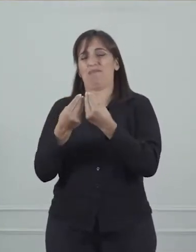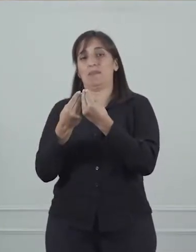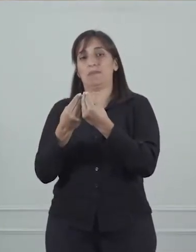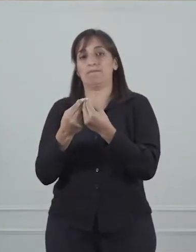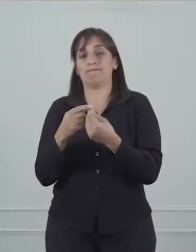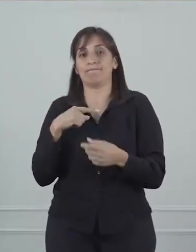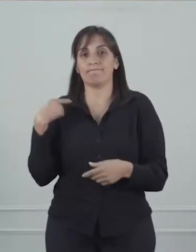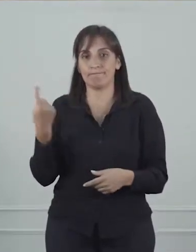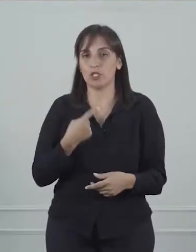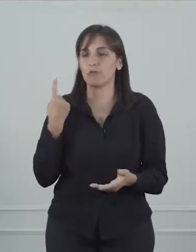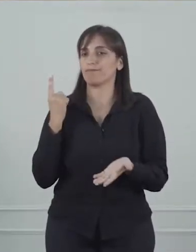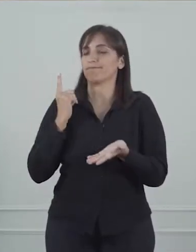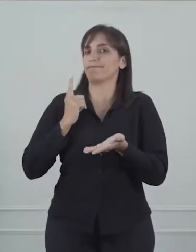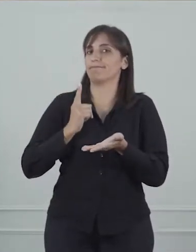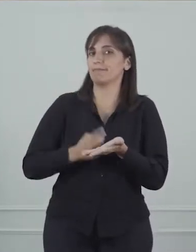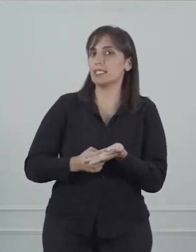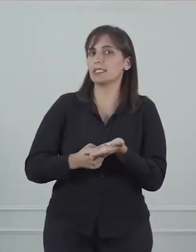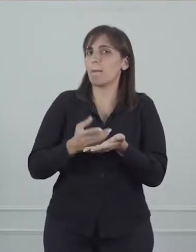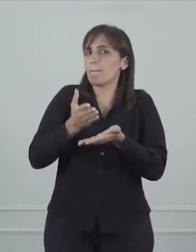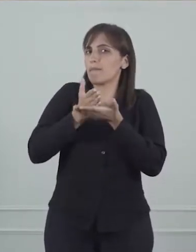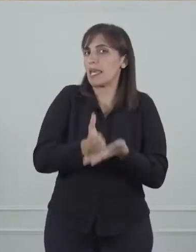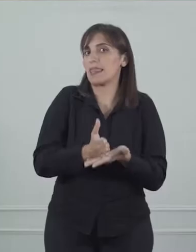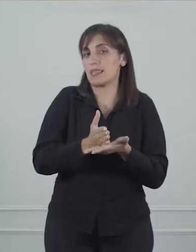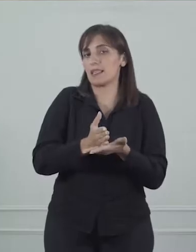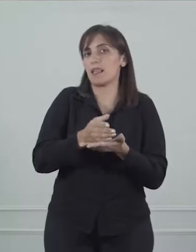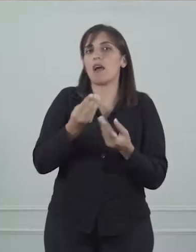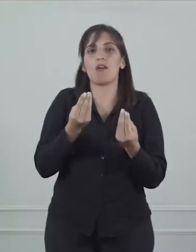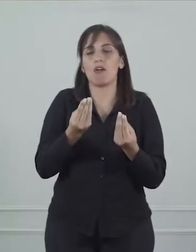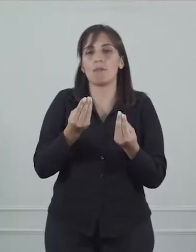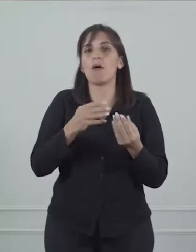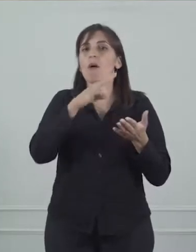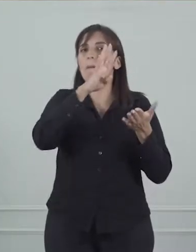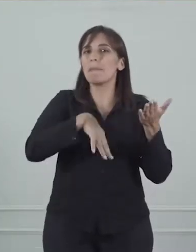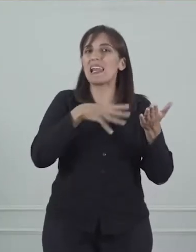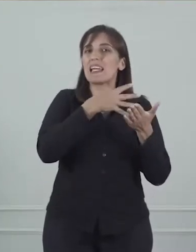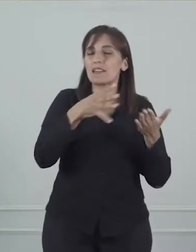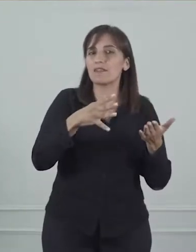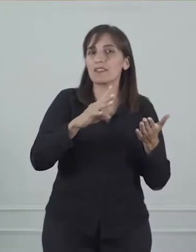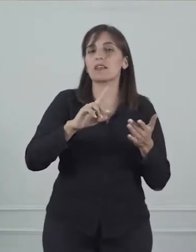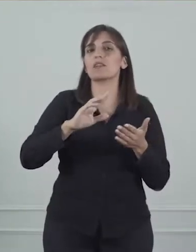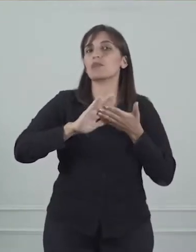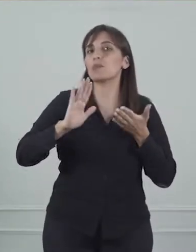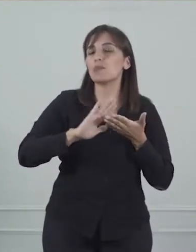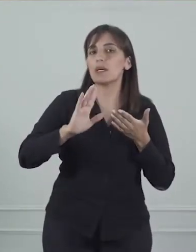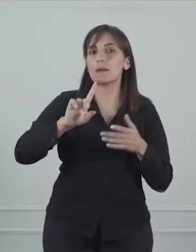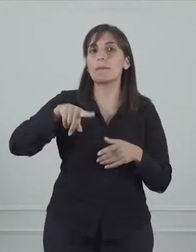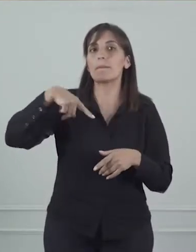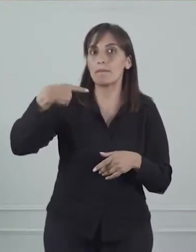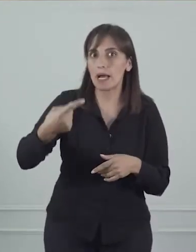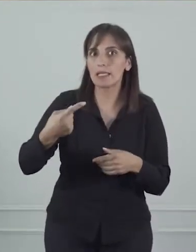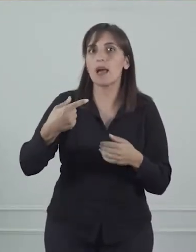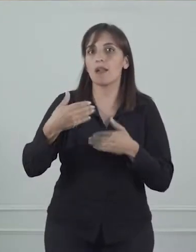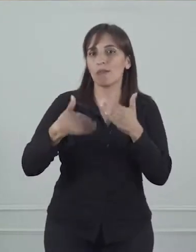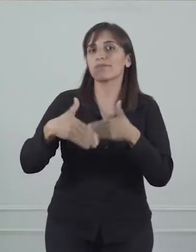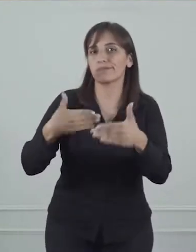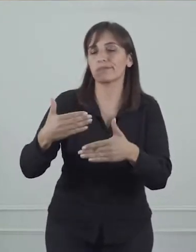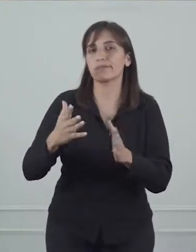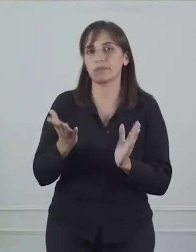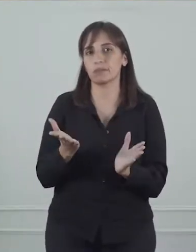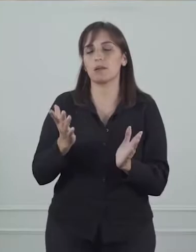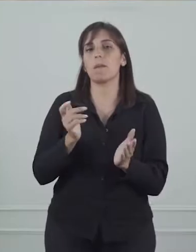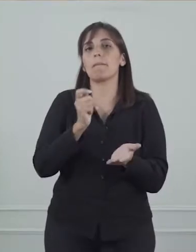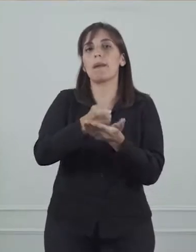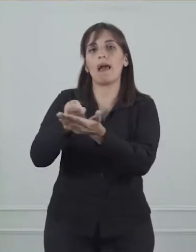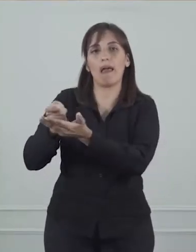Debimos tomar medidas. Y la medida es en una planificación que a partir del día de mañana vamos a realizar para poder